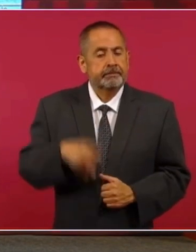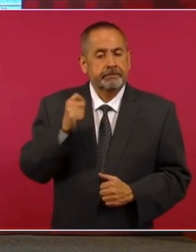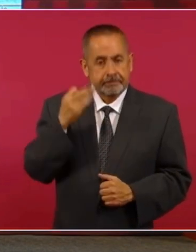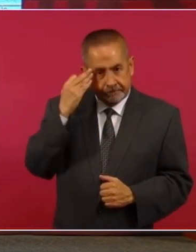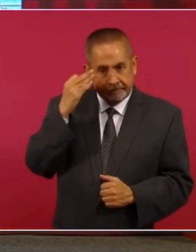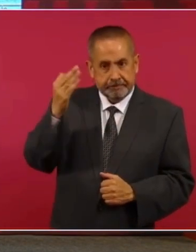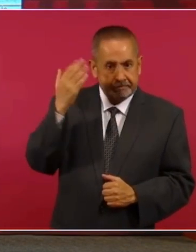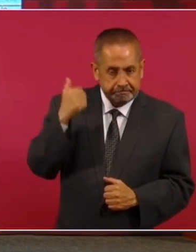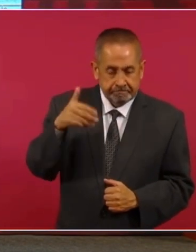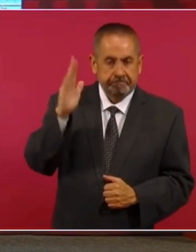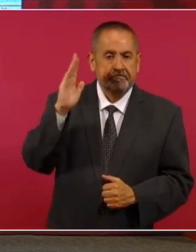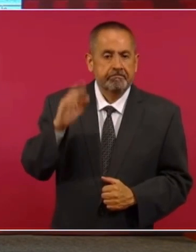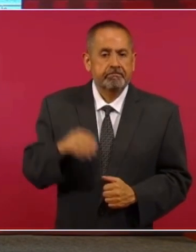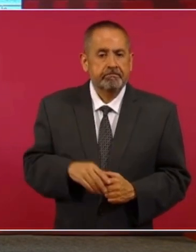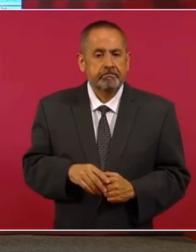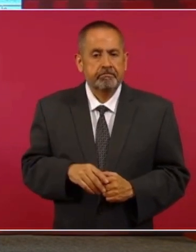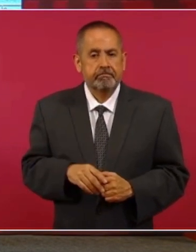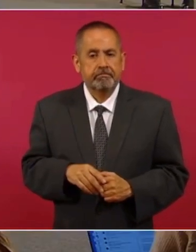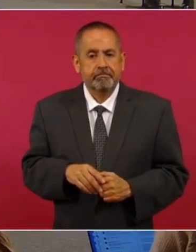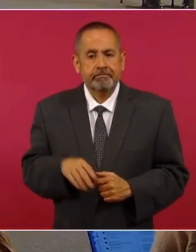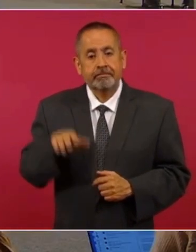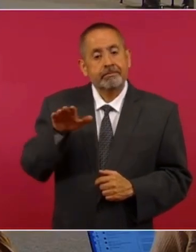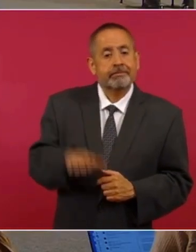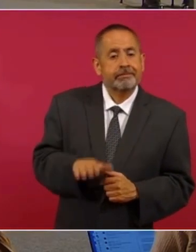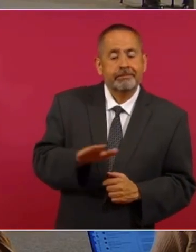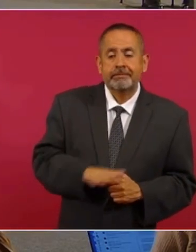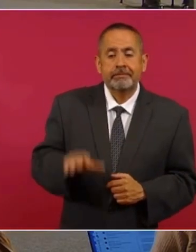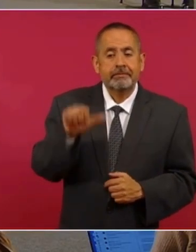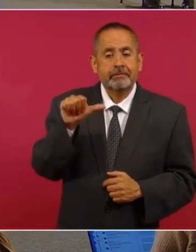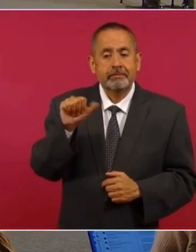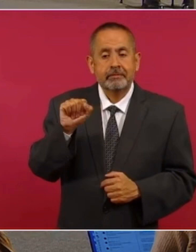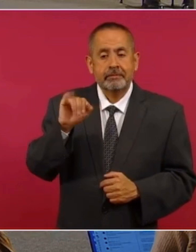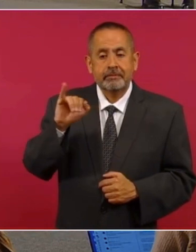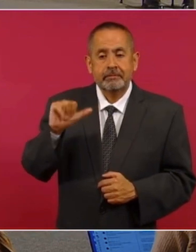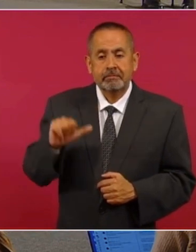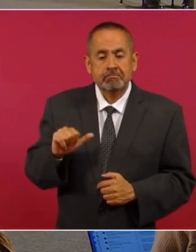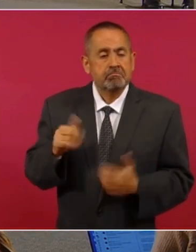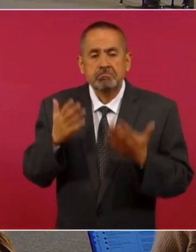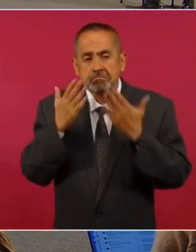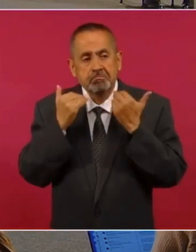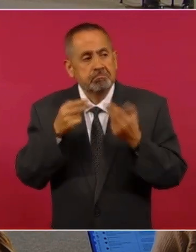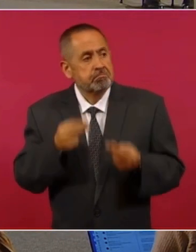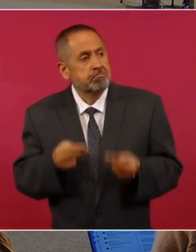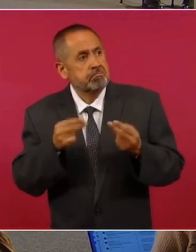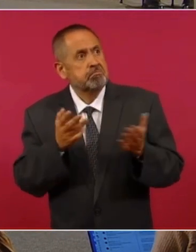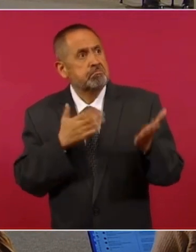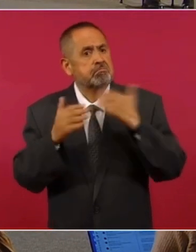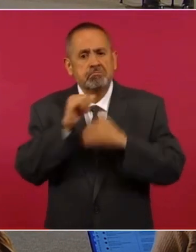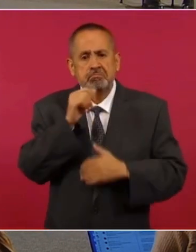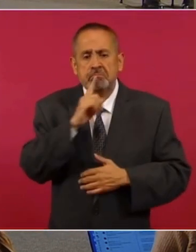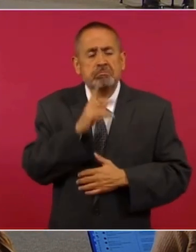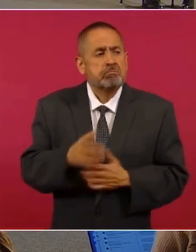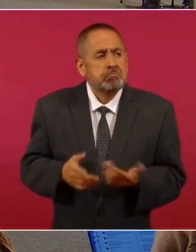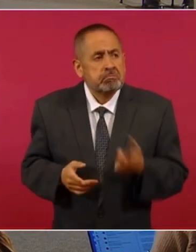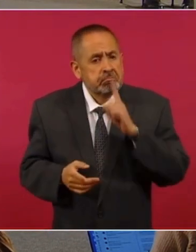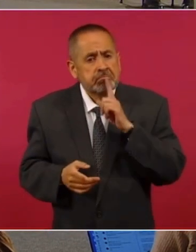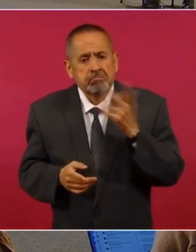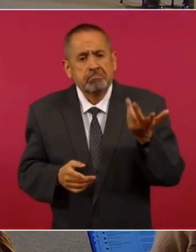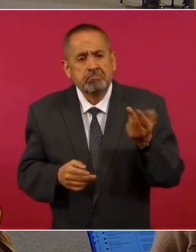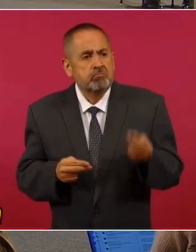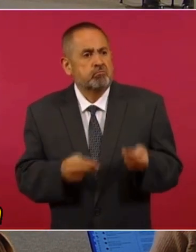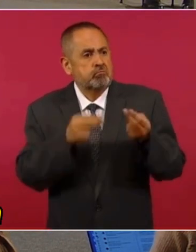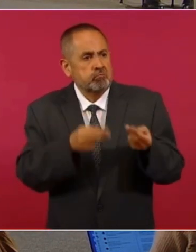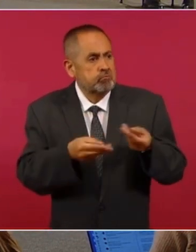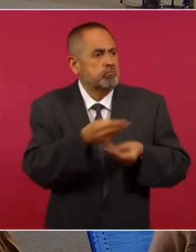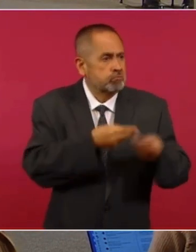entonces Asia no tenía el auge económico